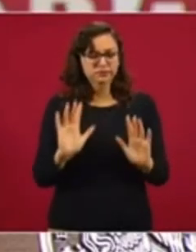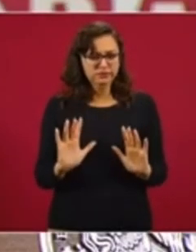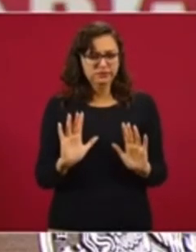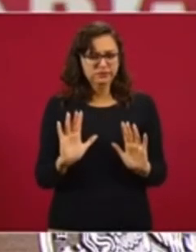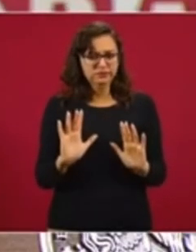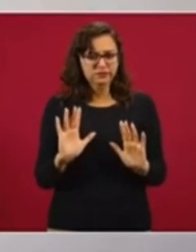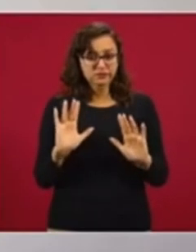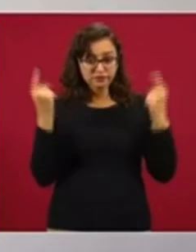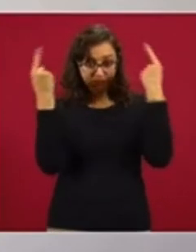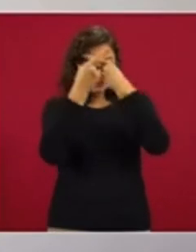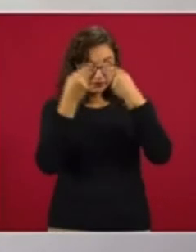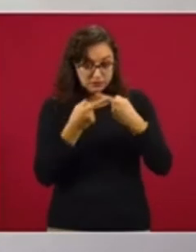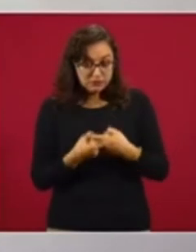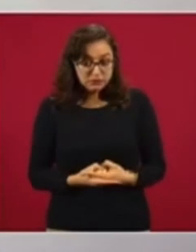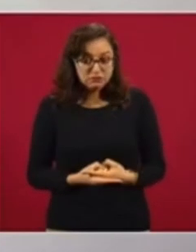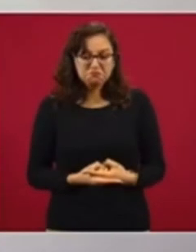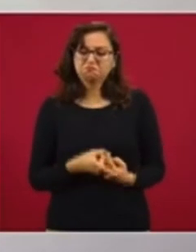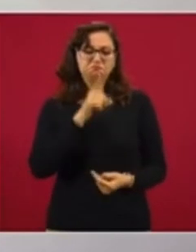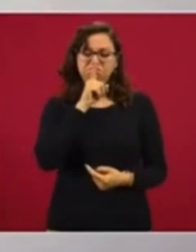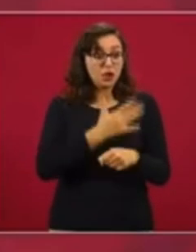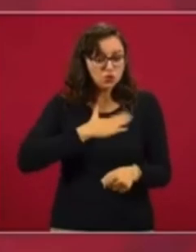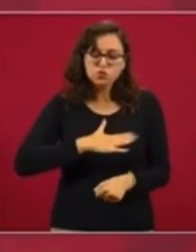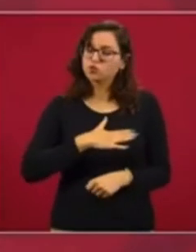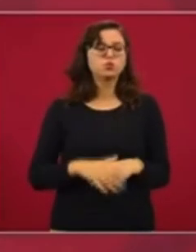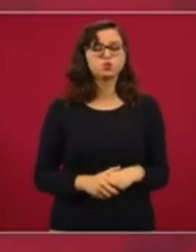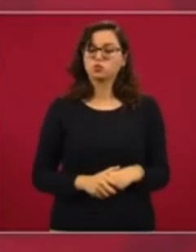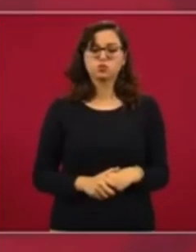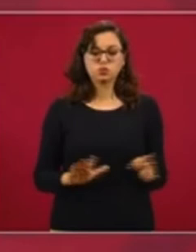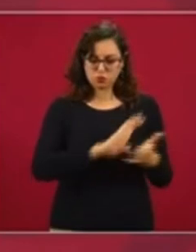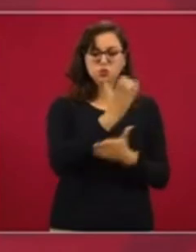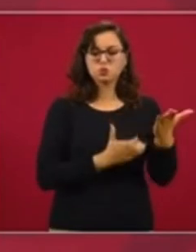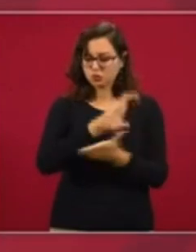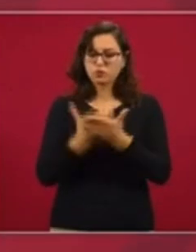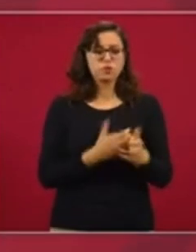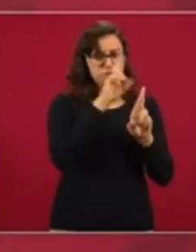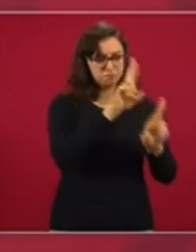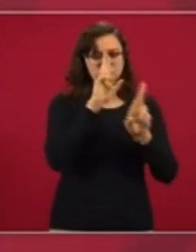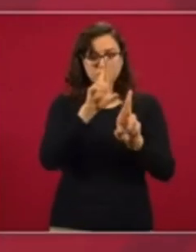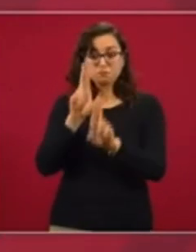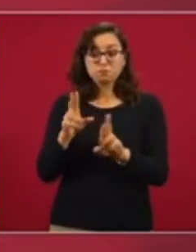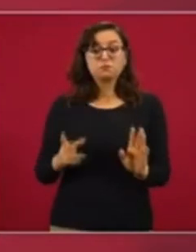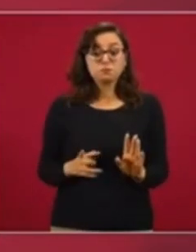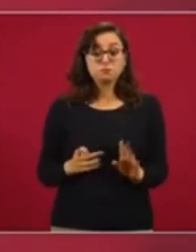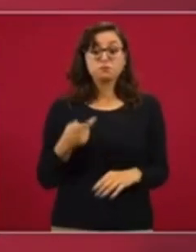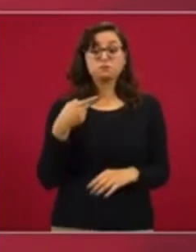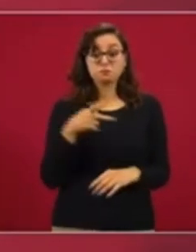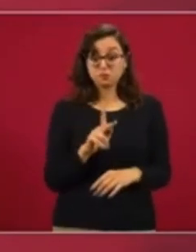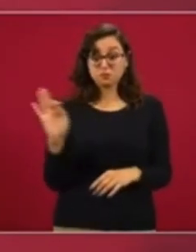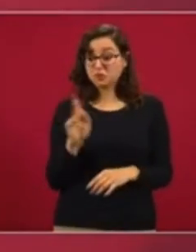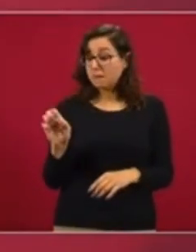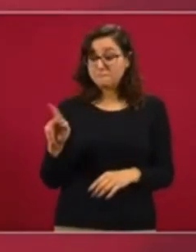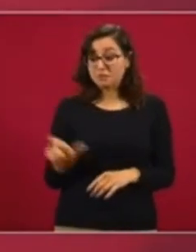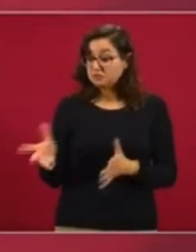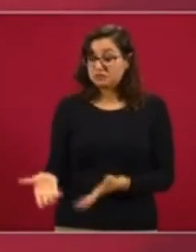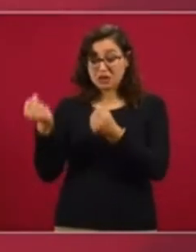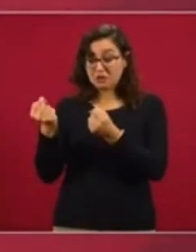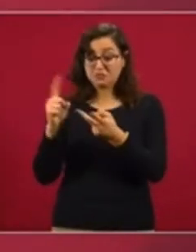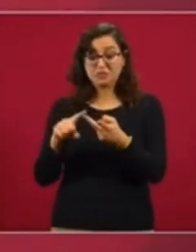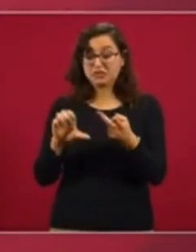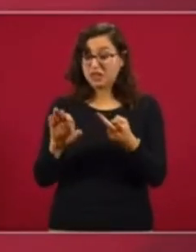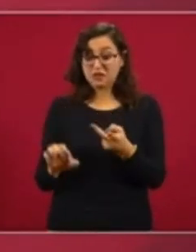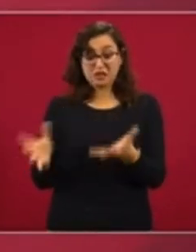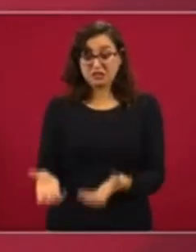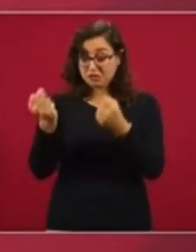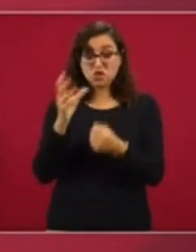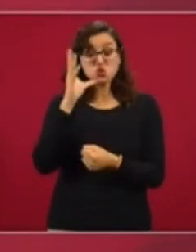cometer ninguna injusticia, que se le respetan los contratos, y que si no podemos rescatar a Pemex y a la Comisión Federal